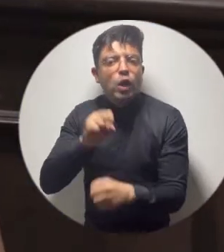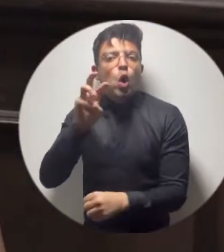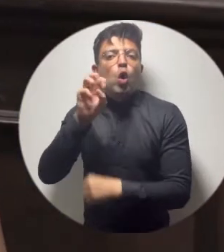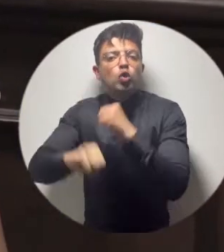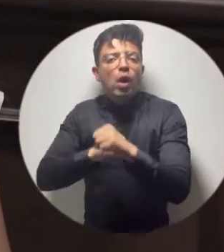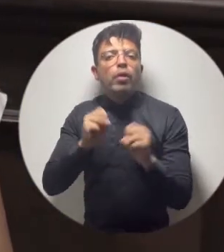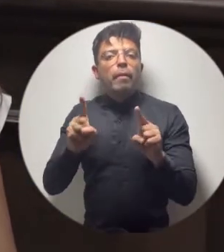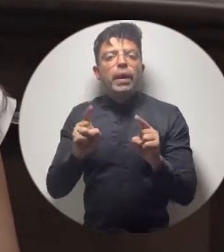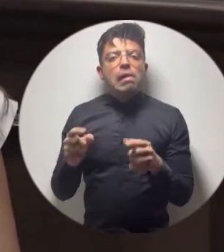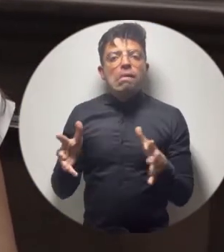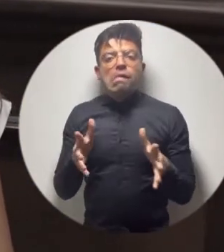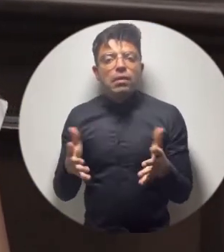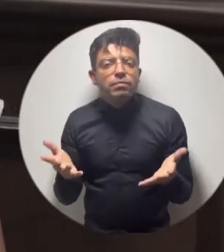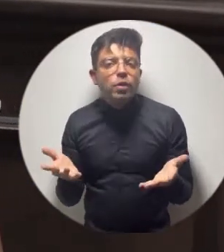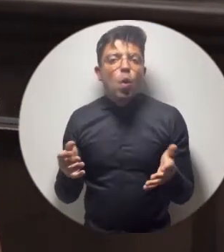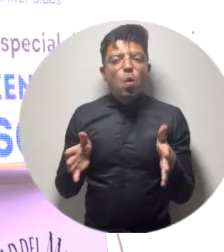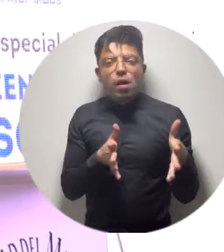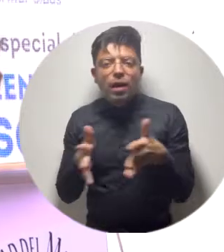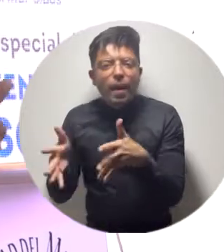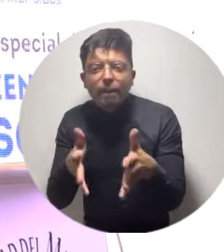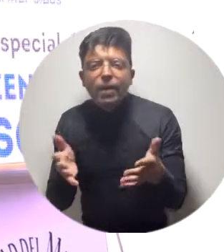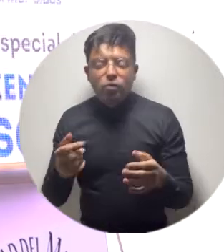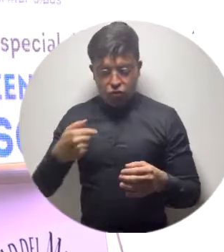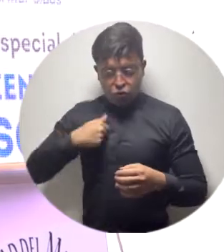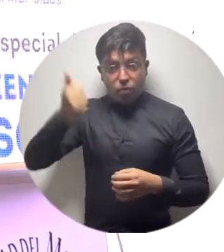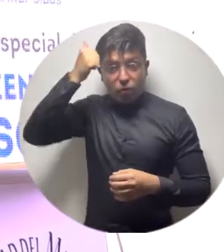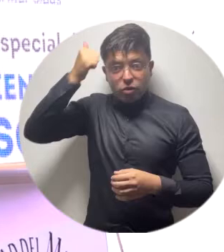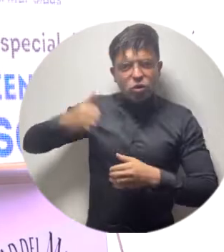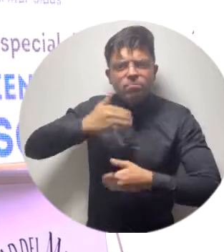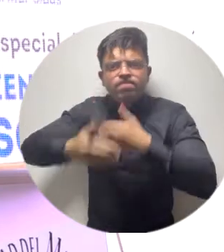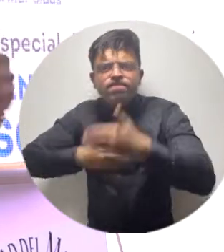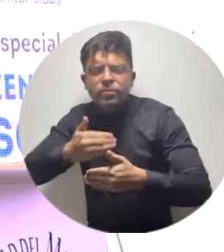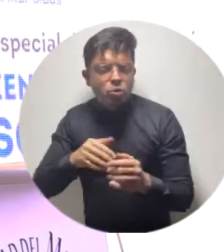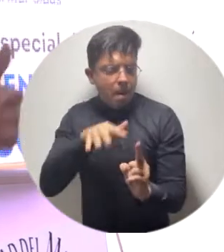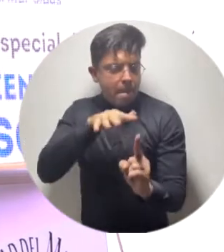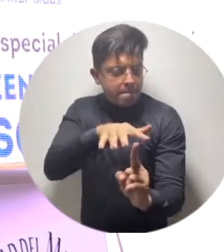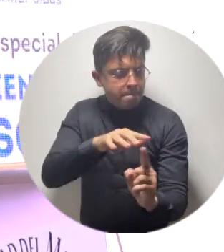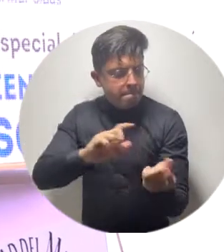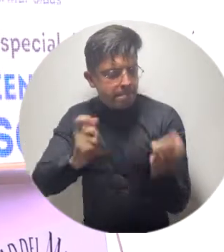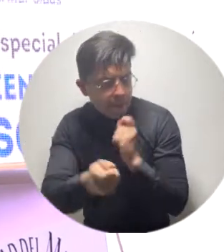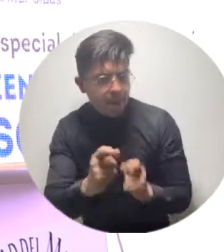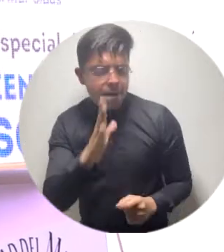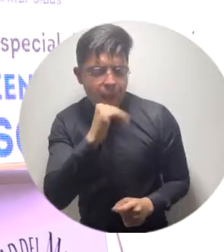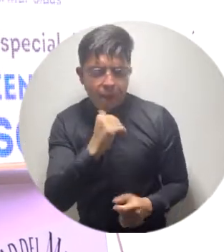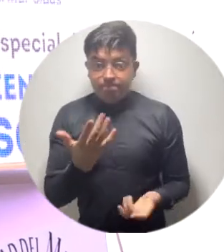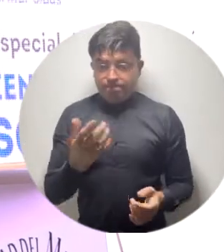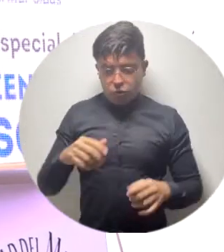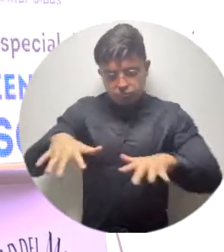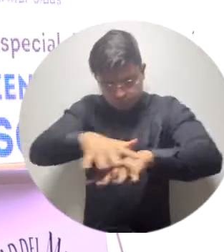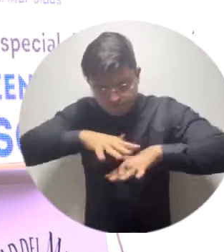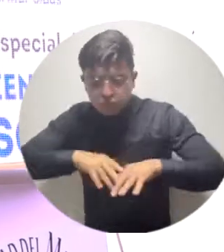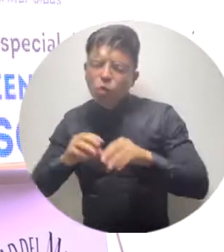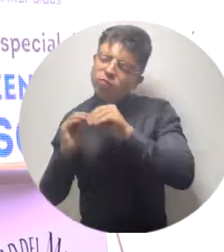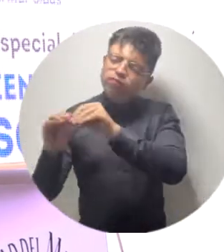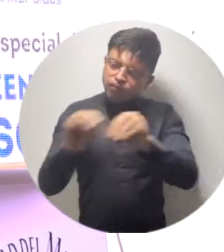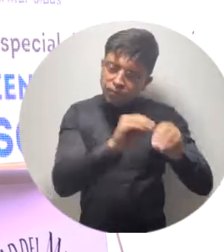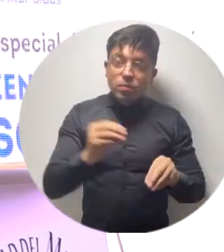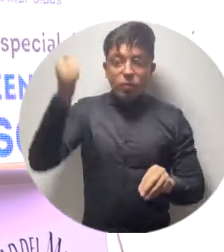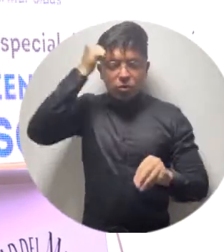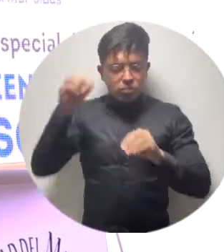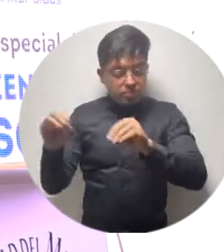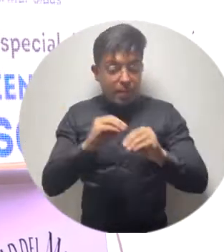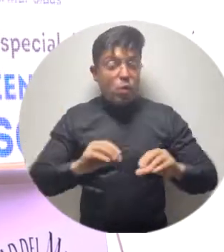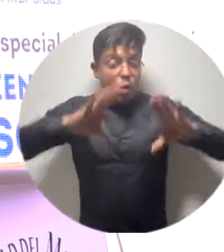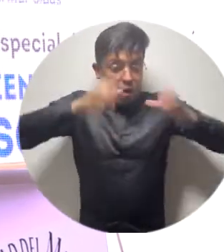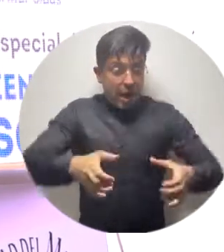10, por los años que sé. Si en mi camino y en mi trayectoria como docente no le transformé la vida en algo, que ojalá cada escenario de formación de